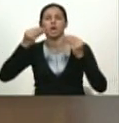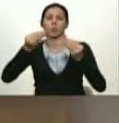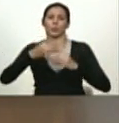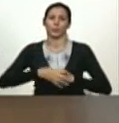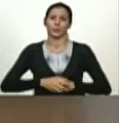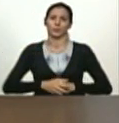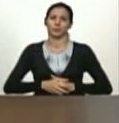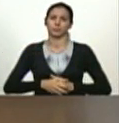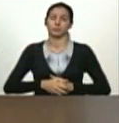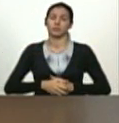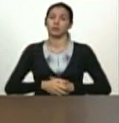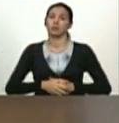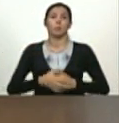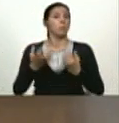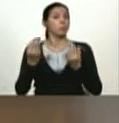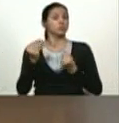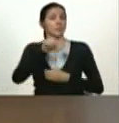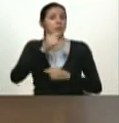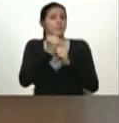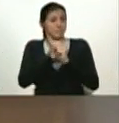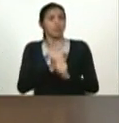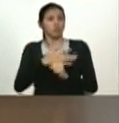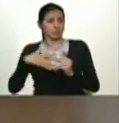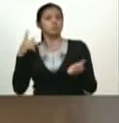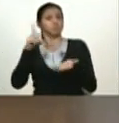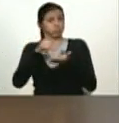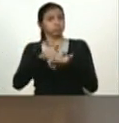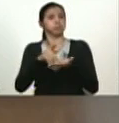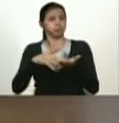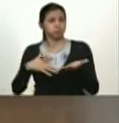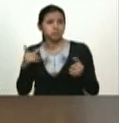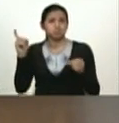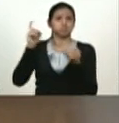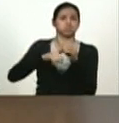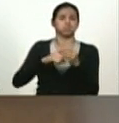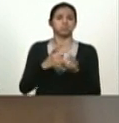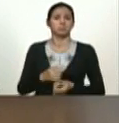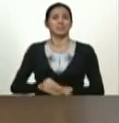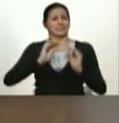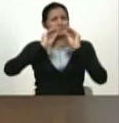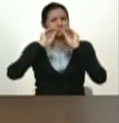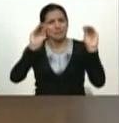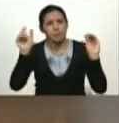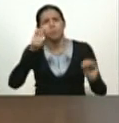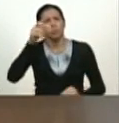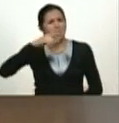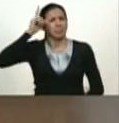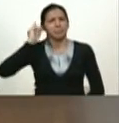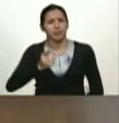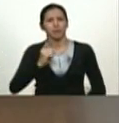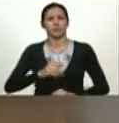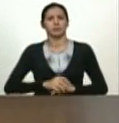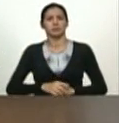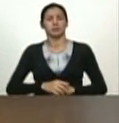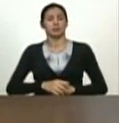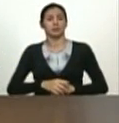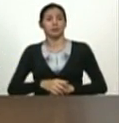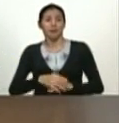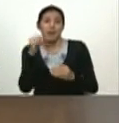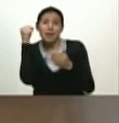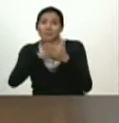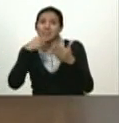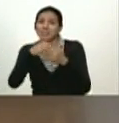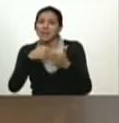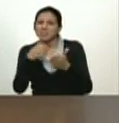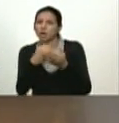y miles están esperando para incorporarse hay que convocar al pueblo esta batalla productiva solo se logra con un